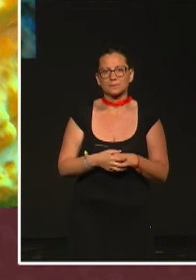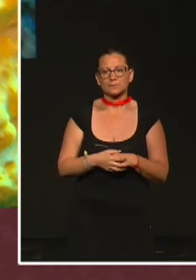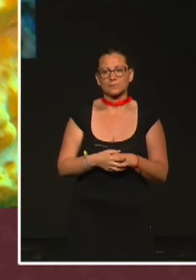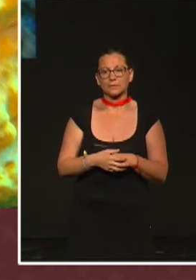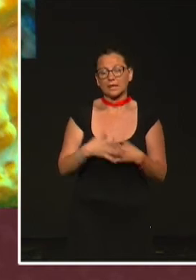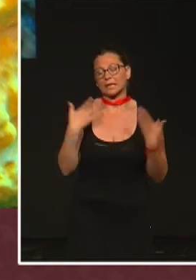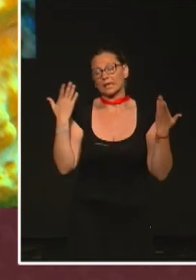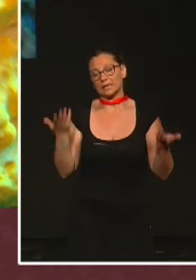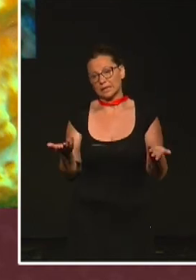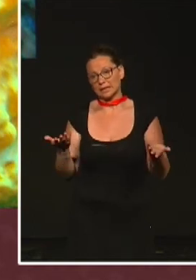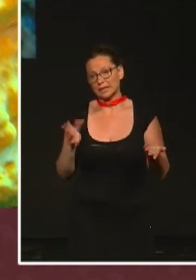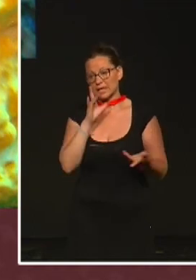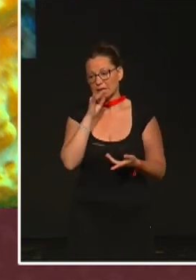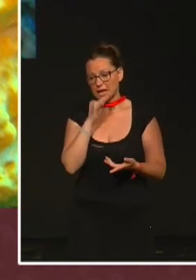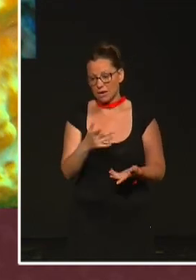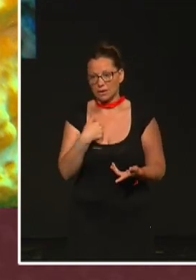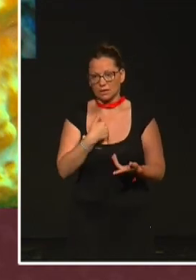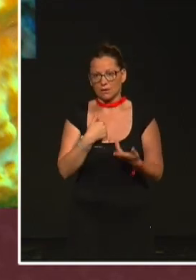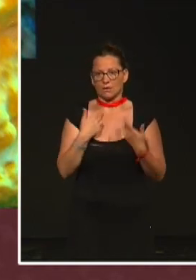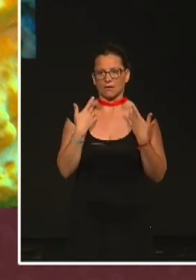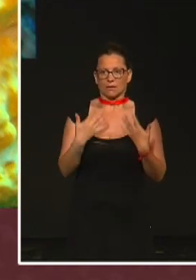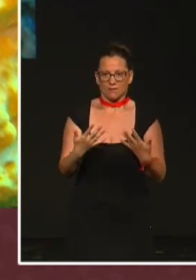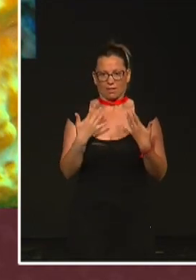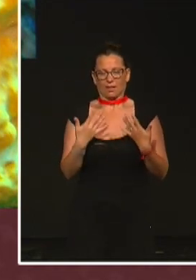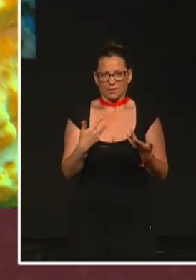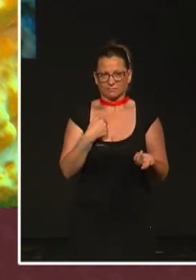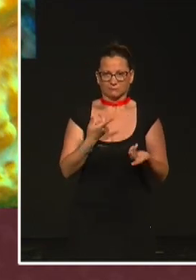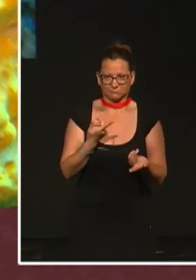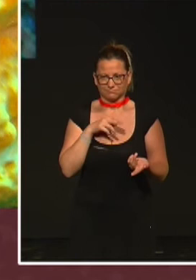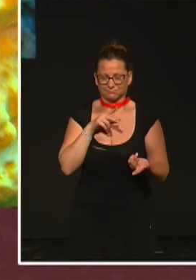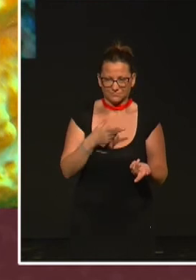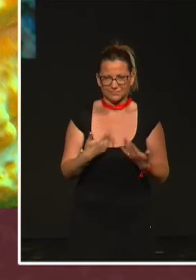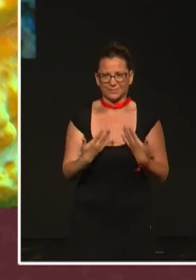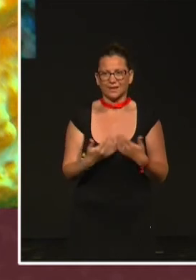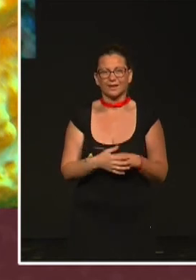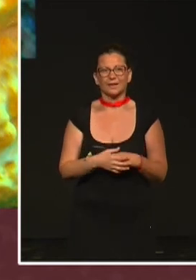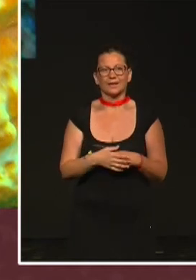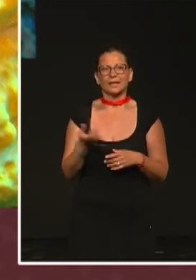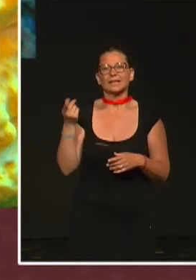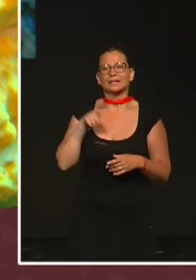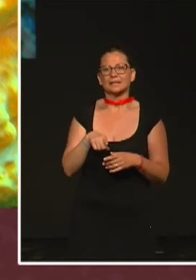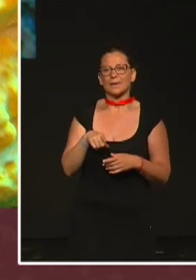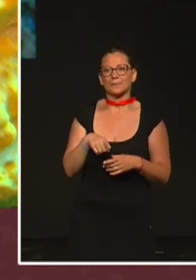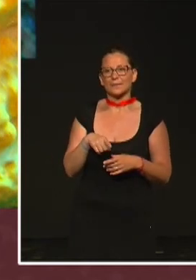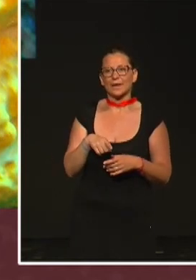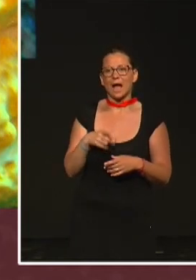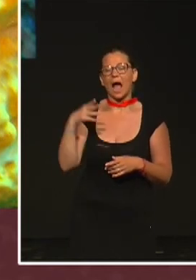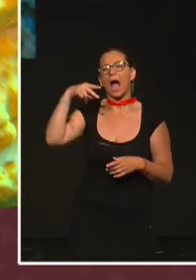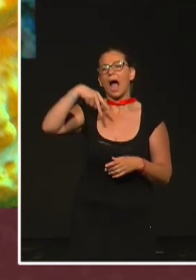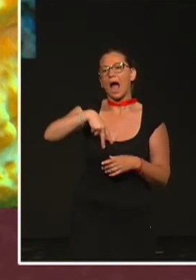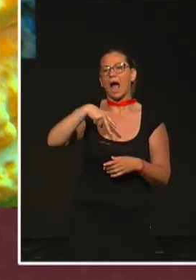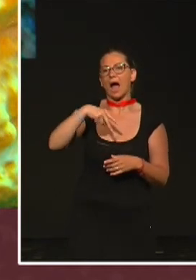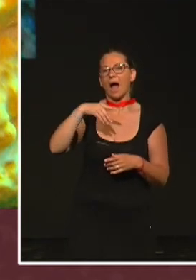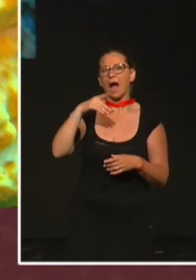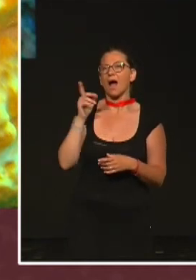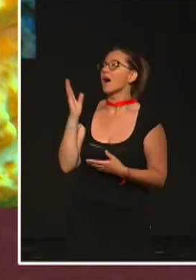Y evidentemente, he llegado a este punto, aunque tenga que ir un poco más rápido, para que no me echéis Oscar, tengo que hablar también de algunos homenajes a Ligneo. También hay homenajes a Ligneo, evidentemente,